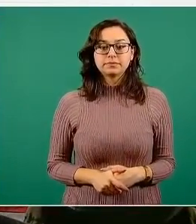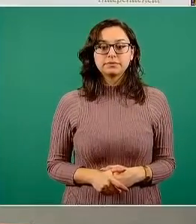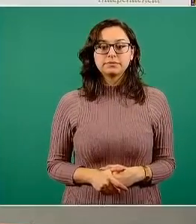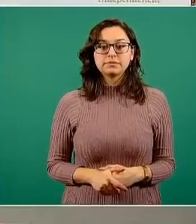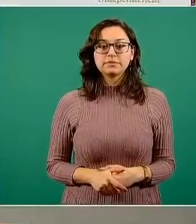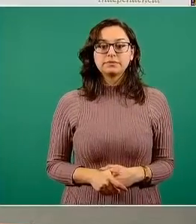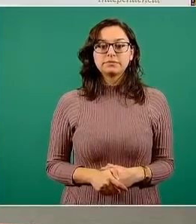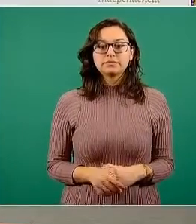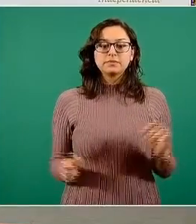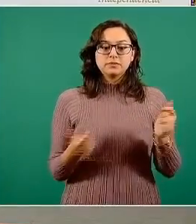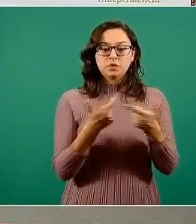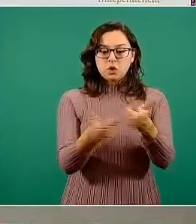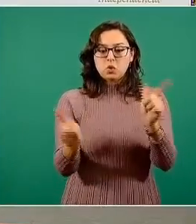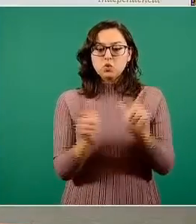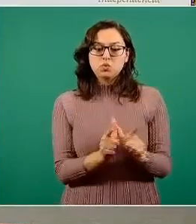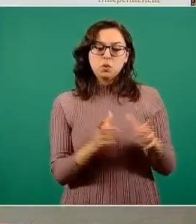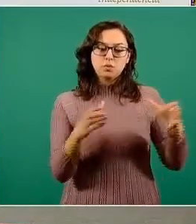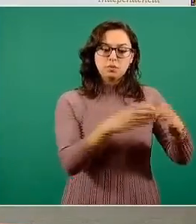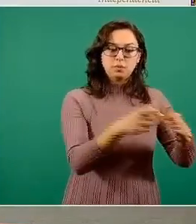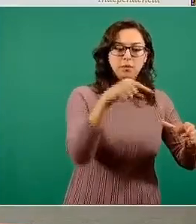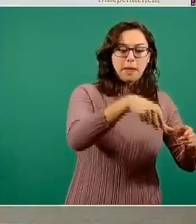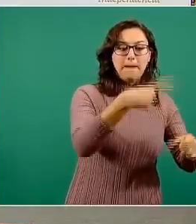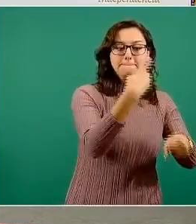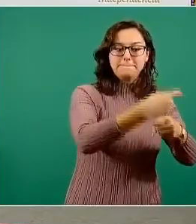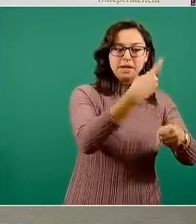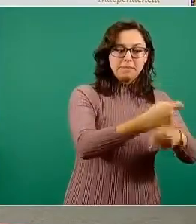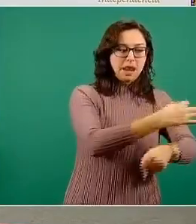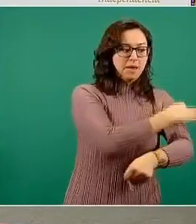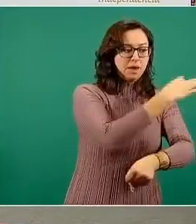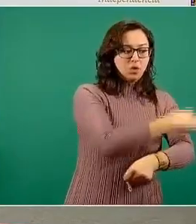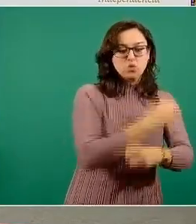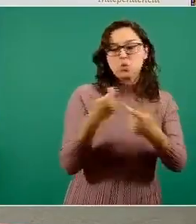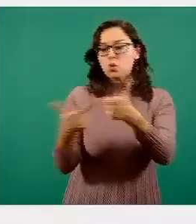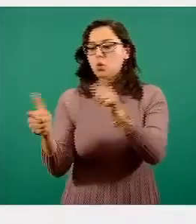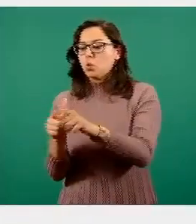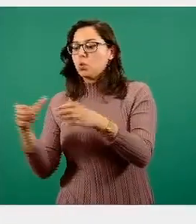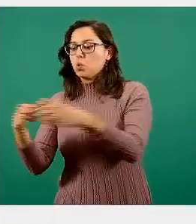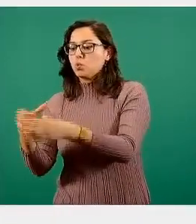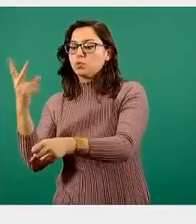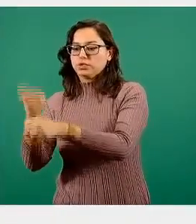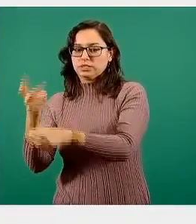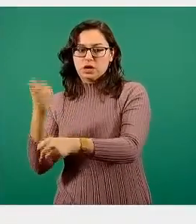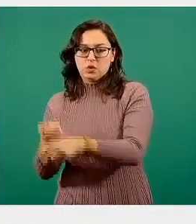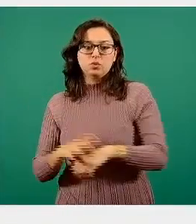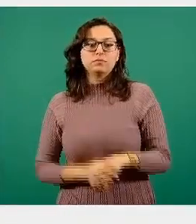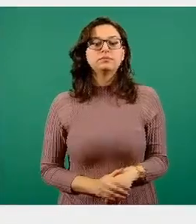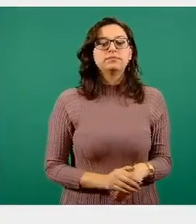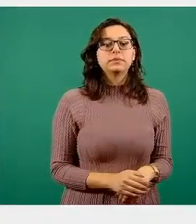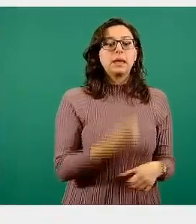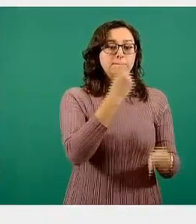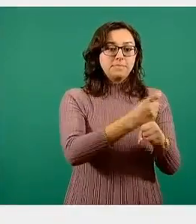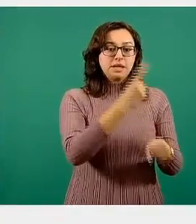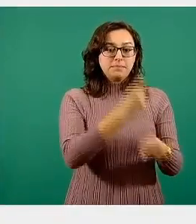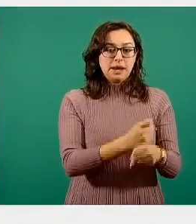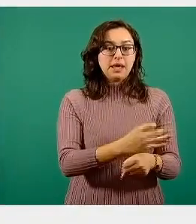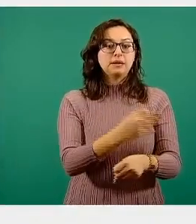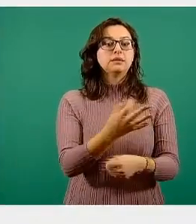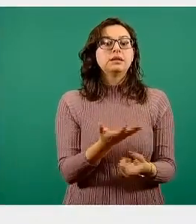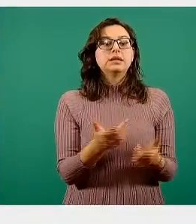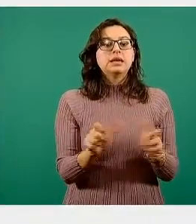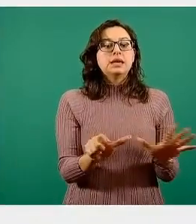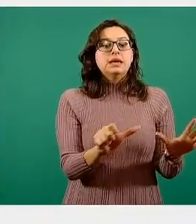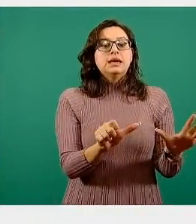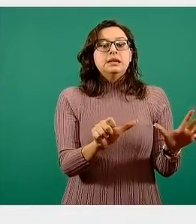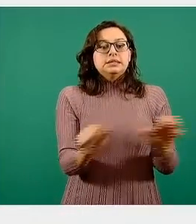Primeras y segundas dosis, primeras aplicaciones seiscientas catorce mil setecientas treinta y tres, segundas